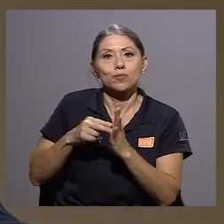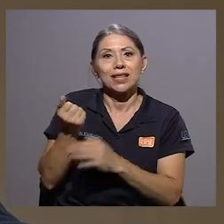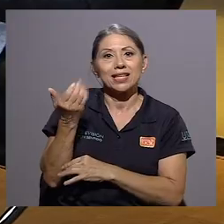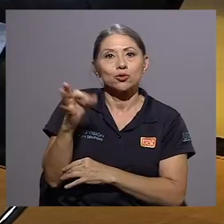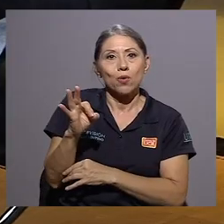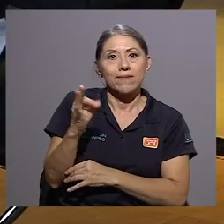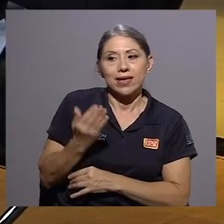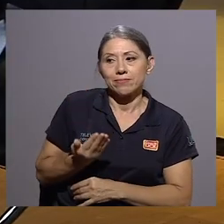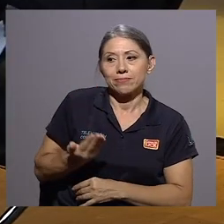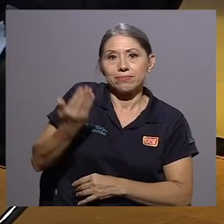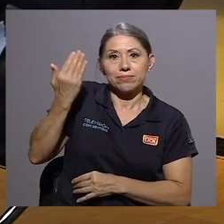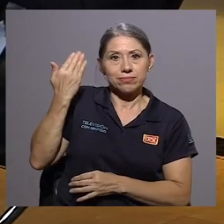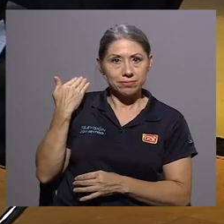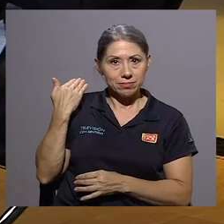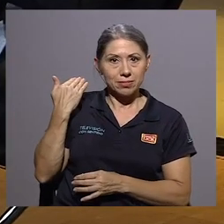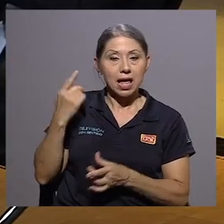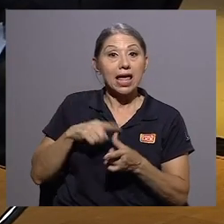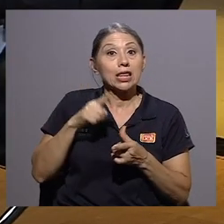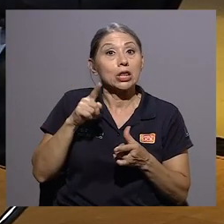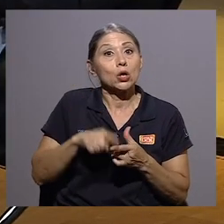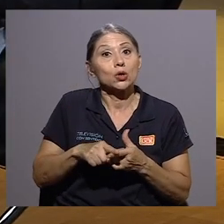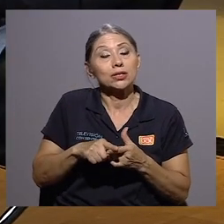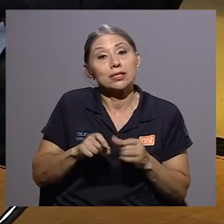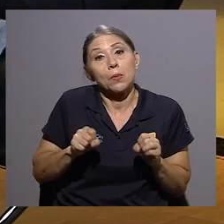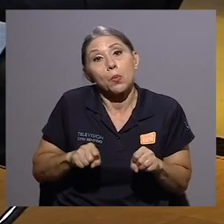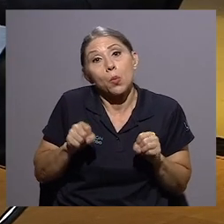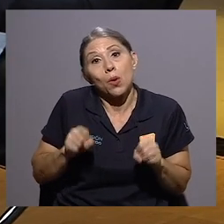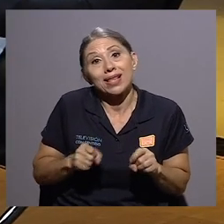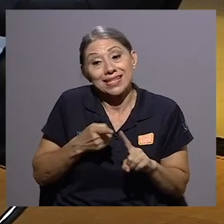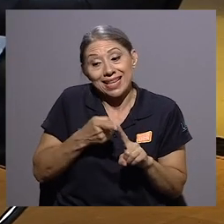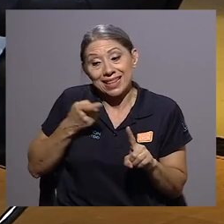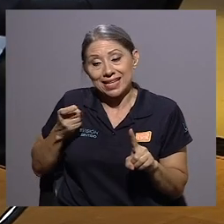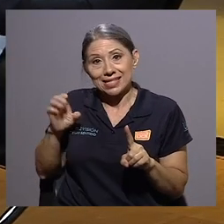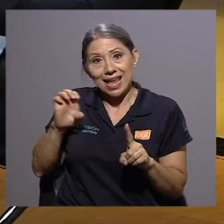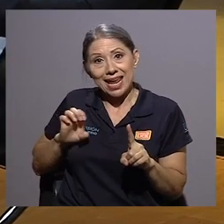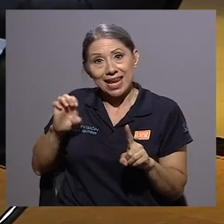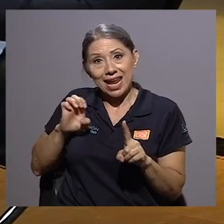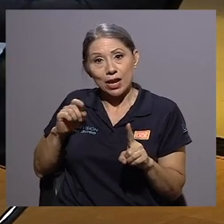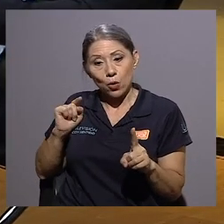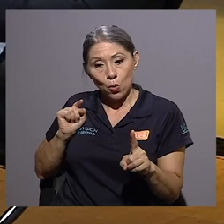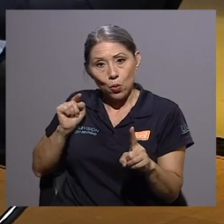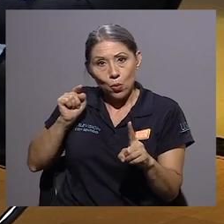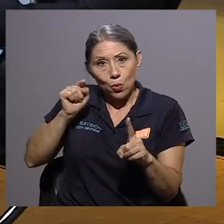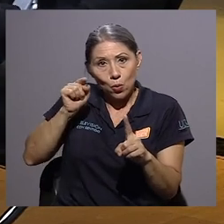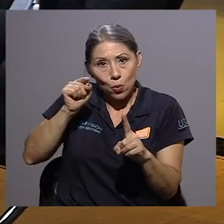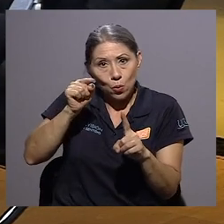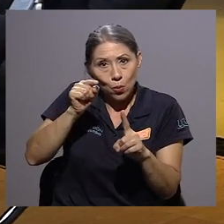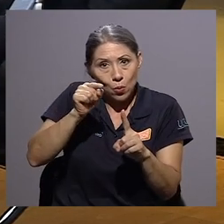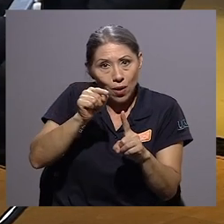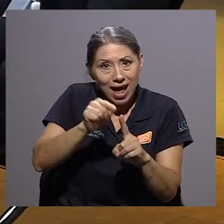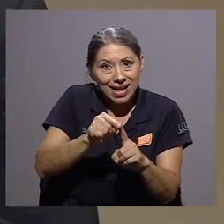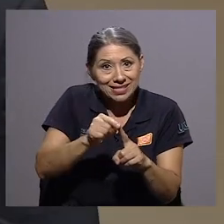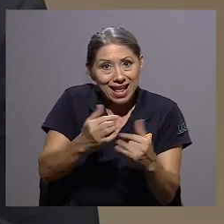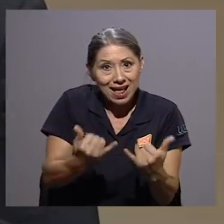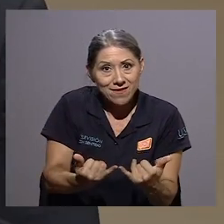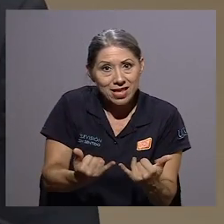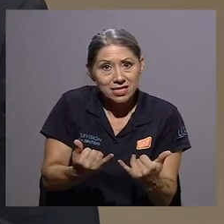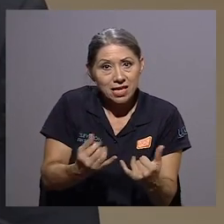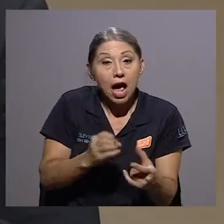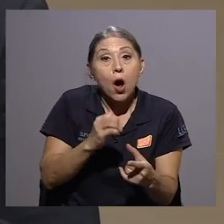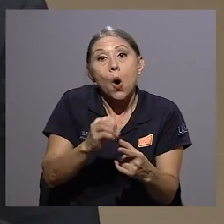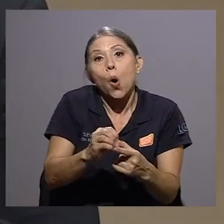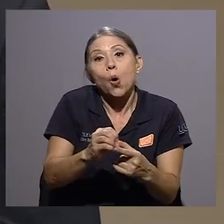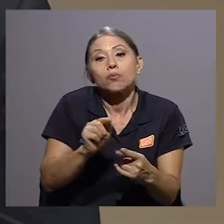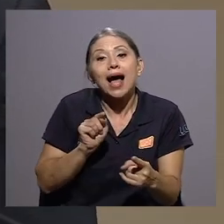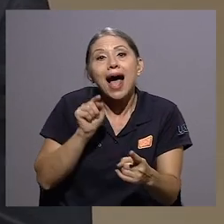entonces, puede ser que desde enero de 2020 a la fecha, o hasta antes que se haya aprobado un proyecto de